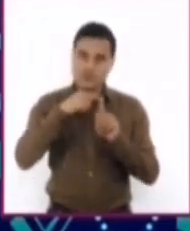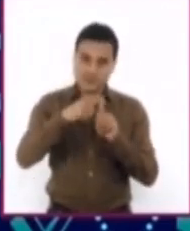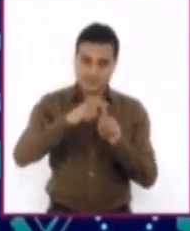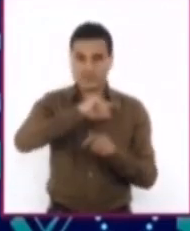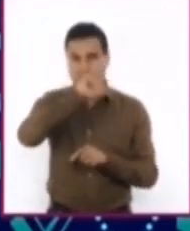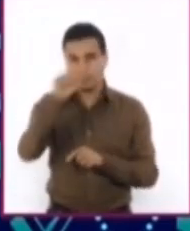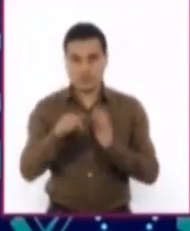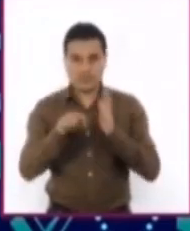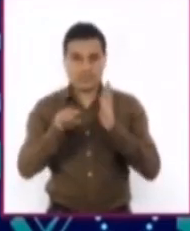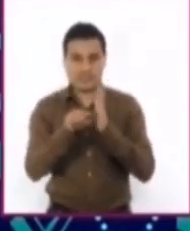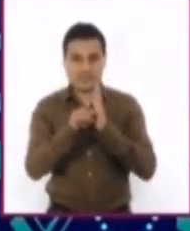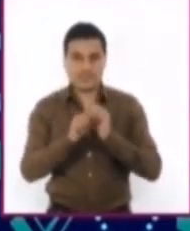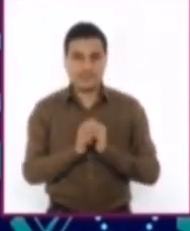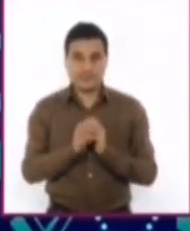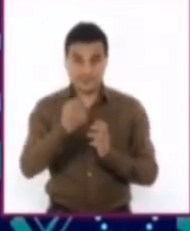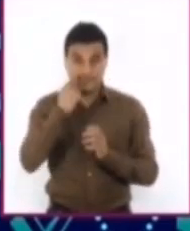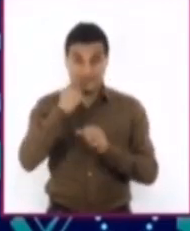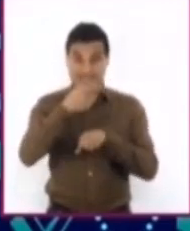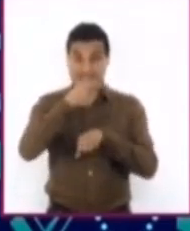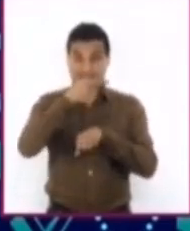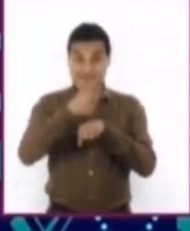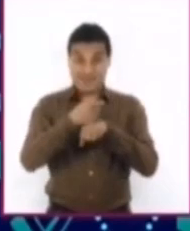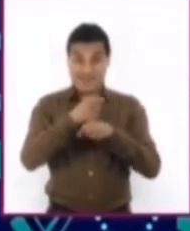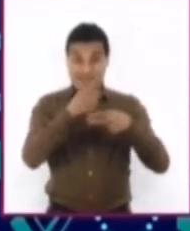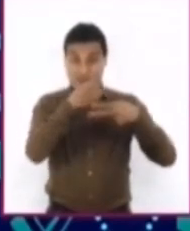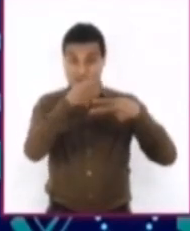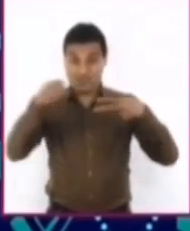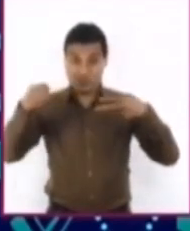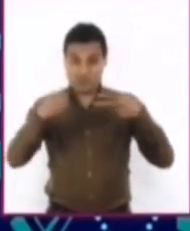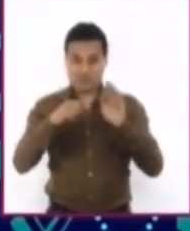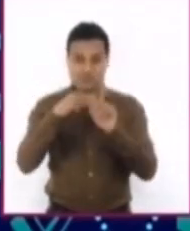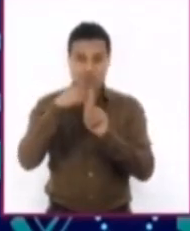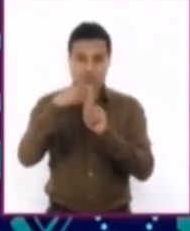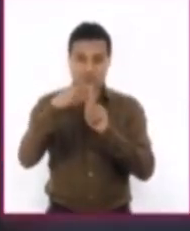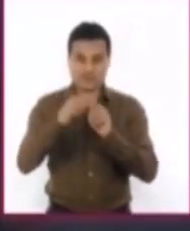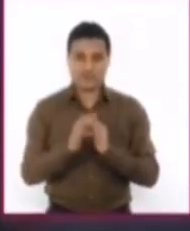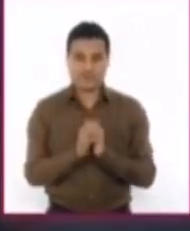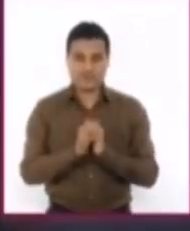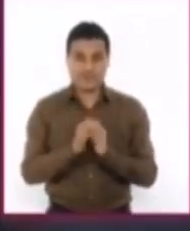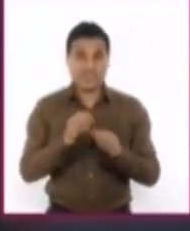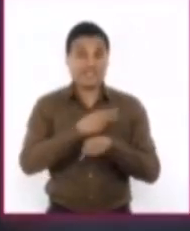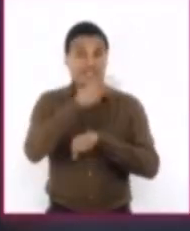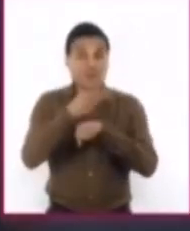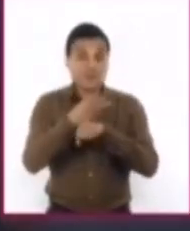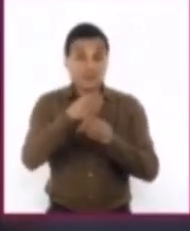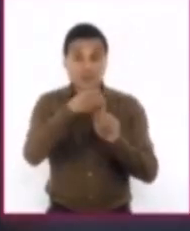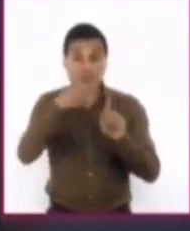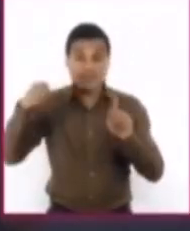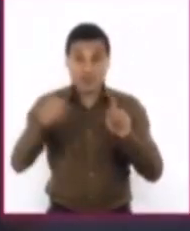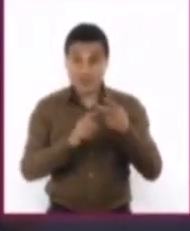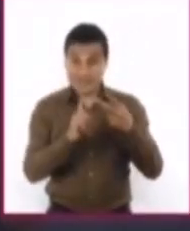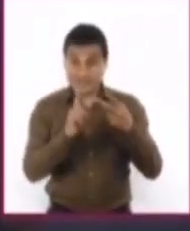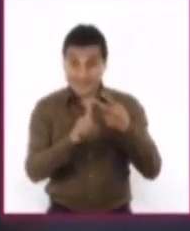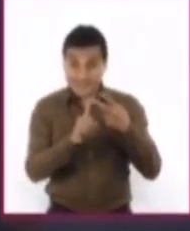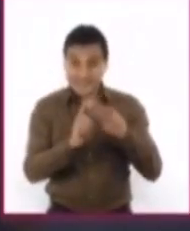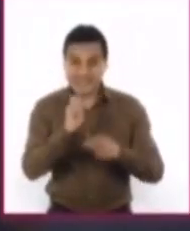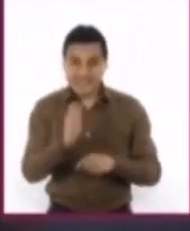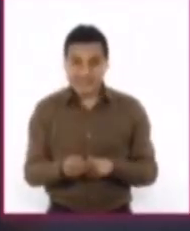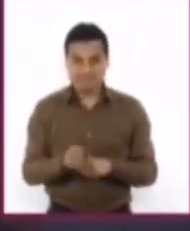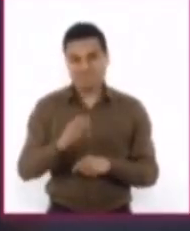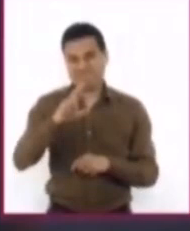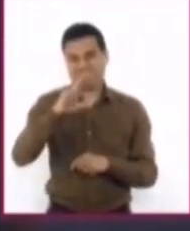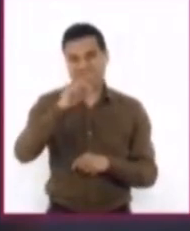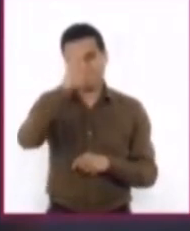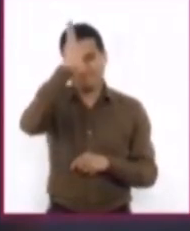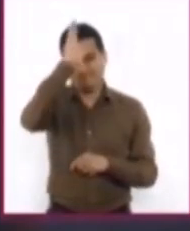idea es una idea positiva sobre el uso de los teléfonos inteligentes, mientras que la segunda oración rechaza esta idea.